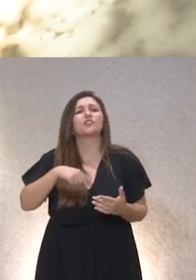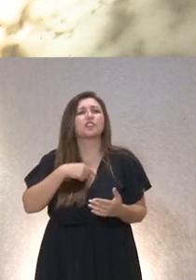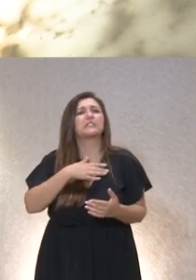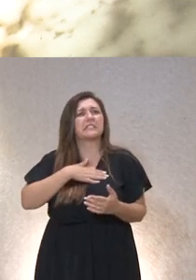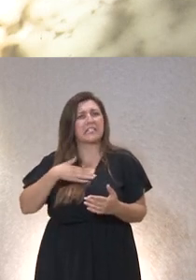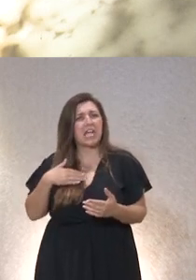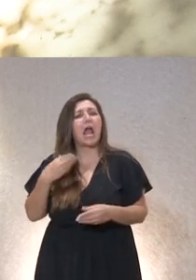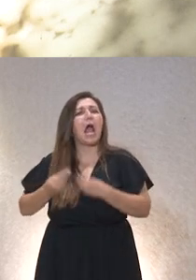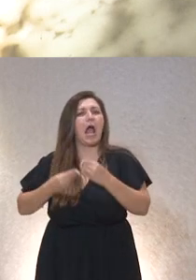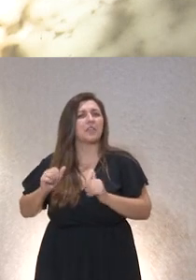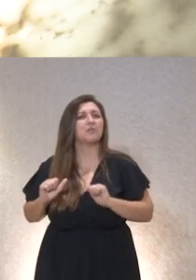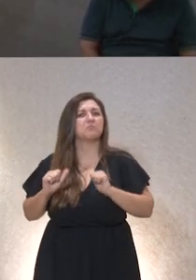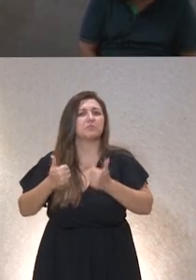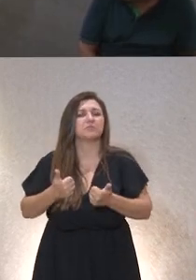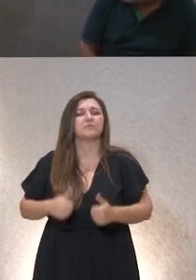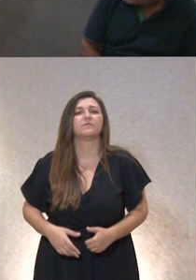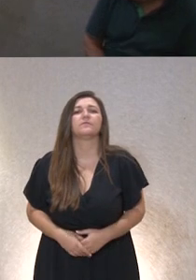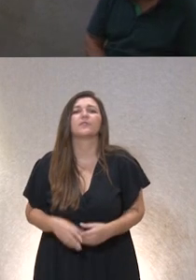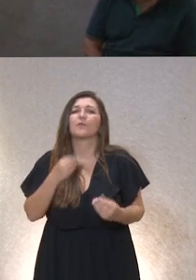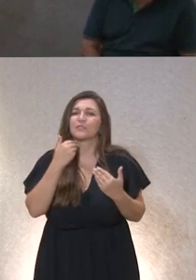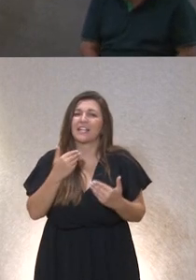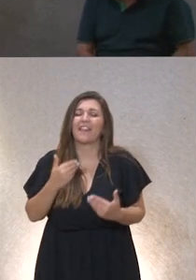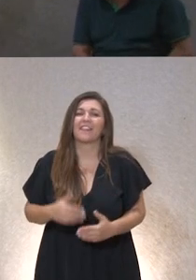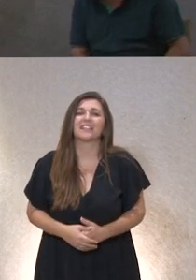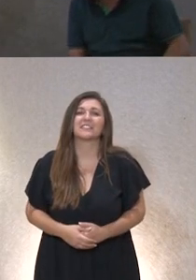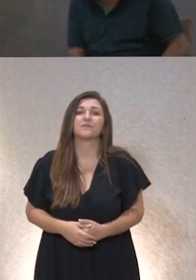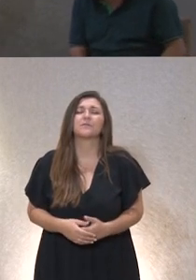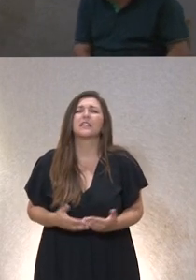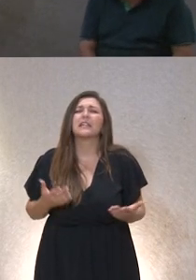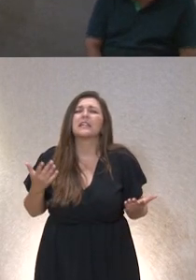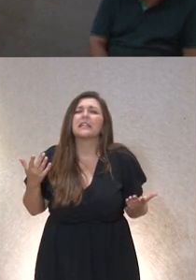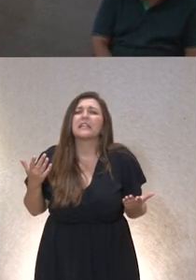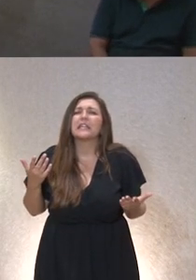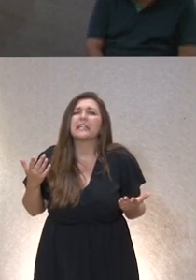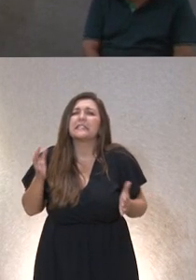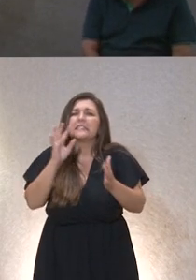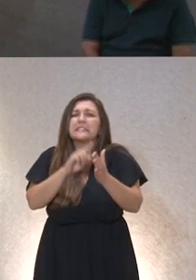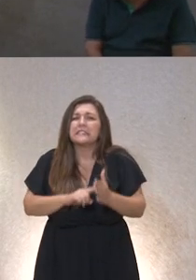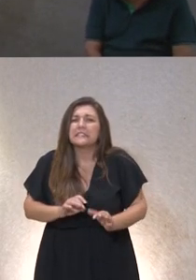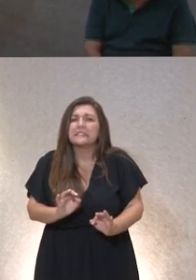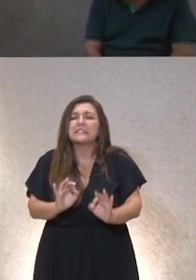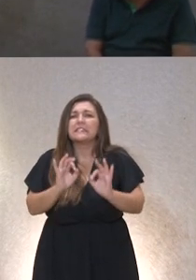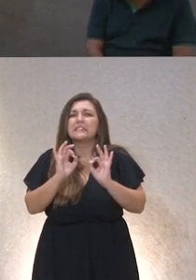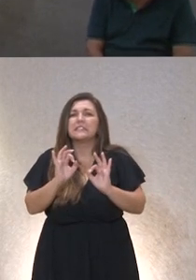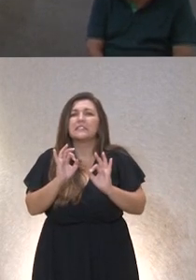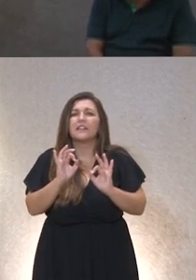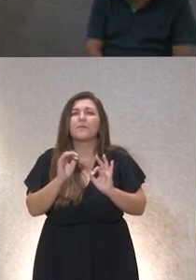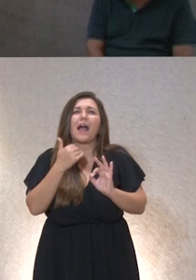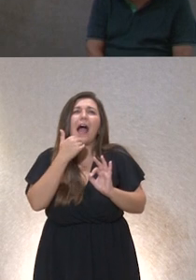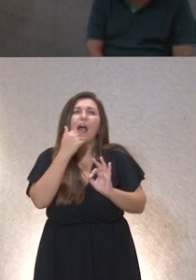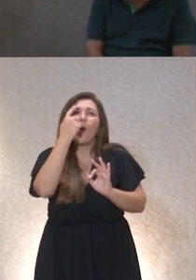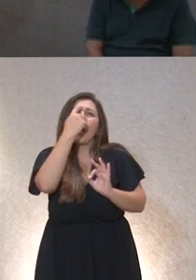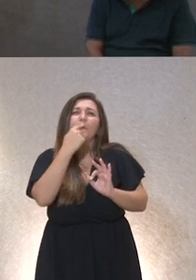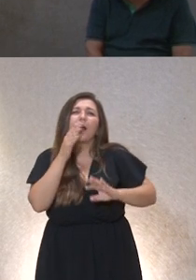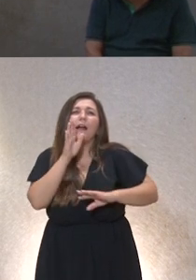ponerlo a llevarlo a cabo muchas gracias y en concreto porque yo creo que siempre lo que buscamos son imágenes ¿qué